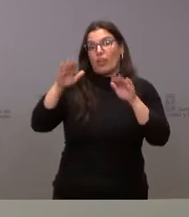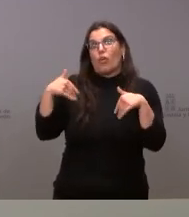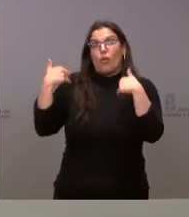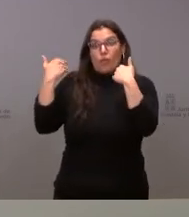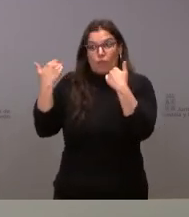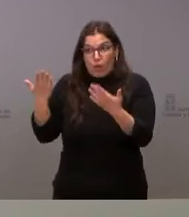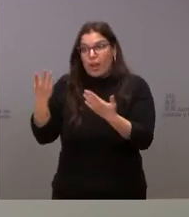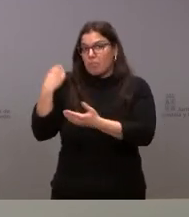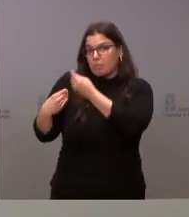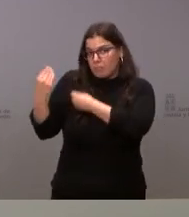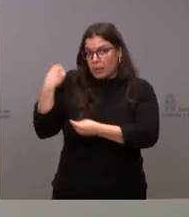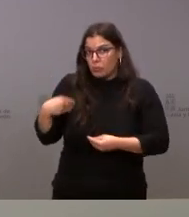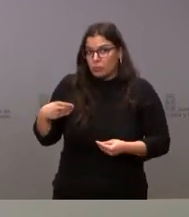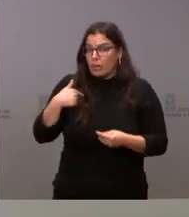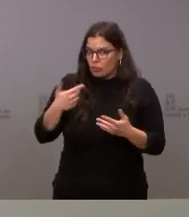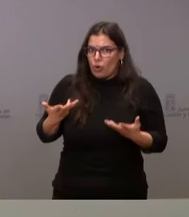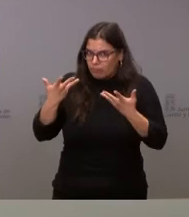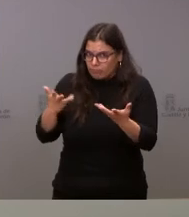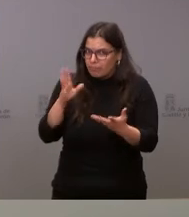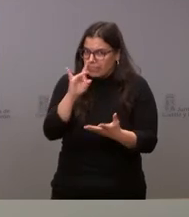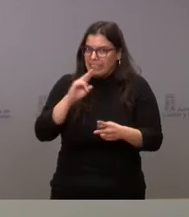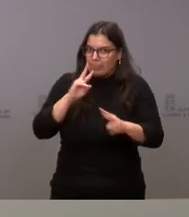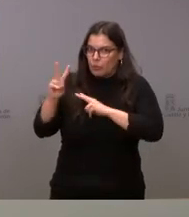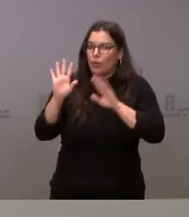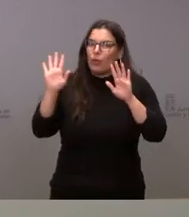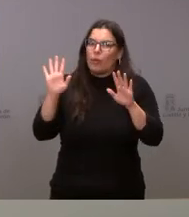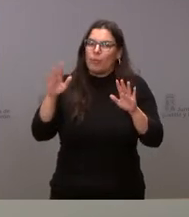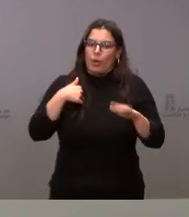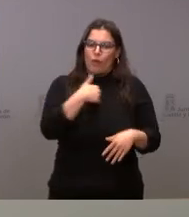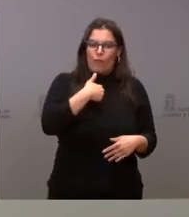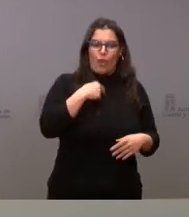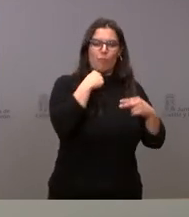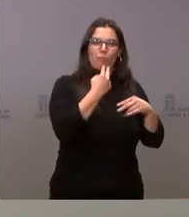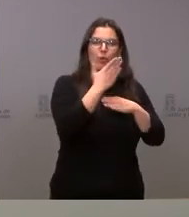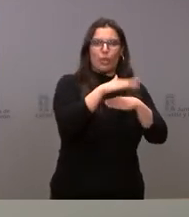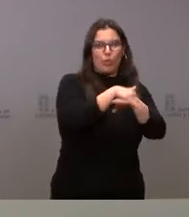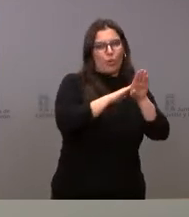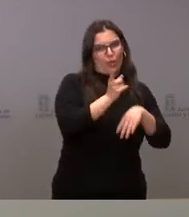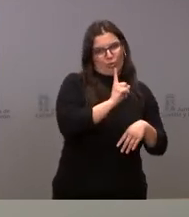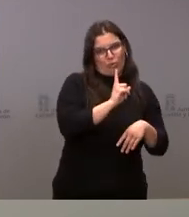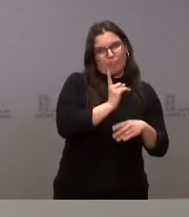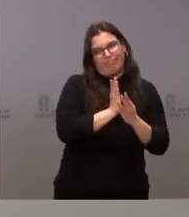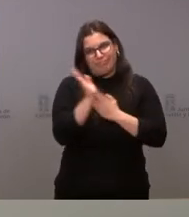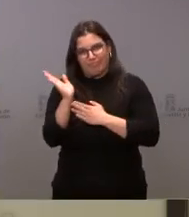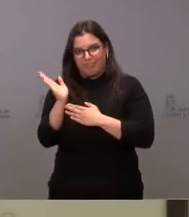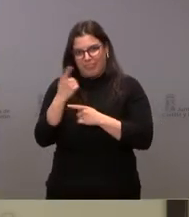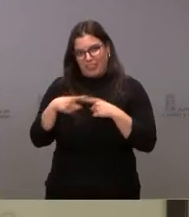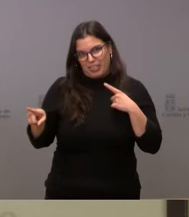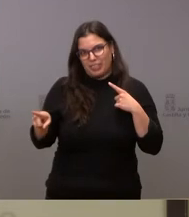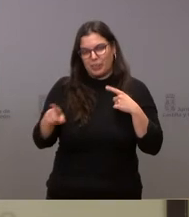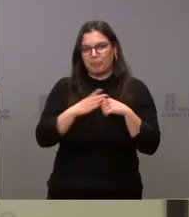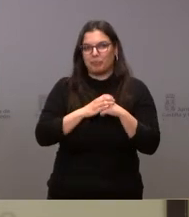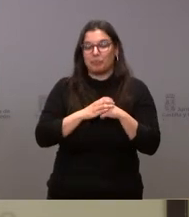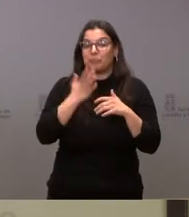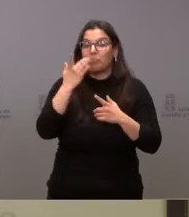alguna de estas preguntas que yo estoy a su disposición pero ya no en mi condición de portavo del gobierno de Castilla y León pero que